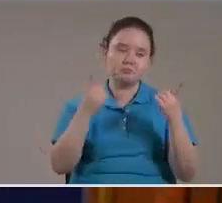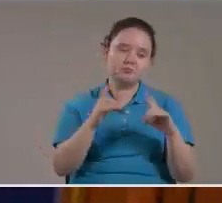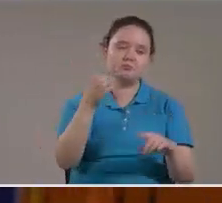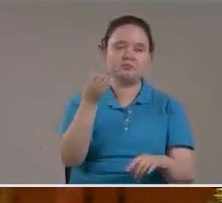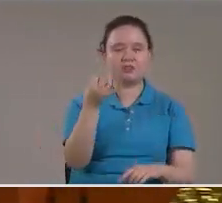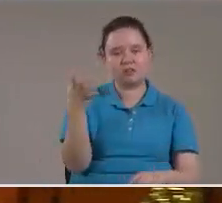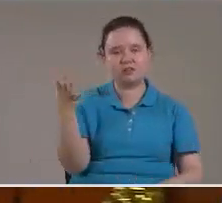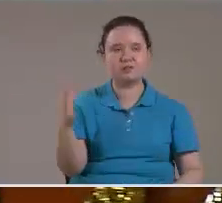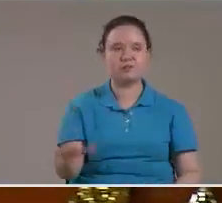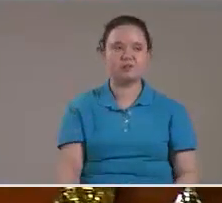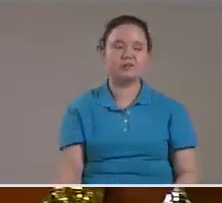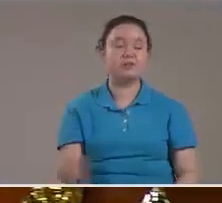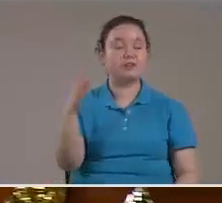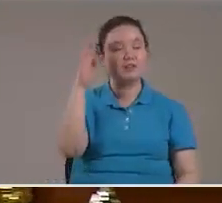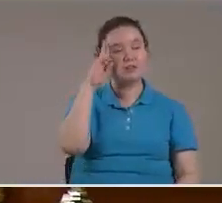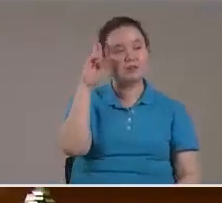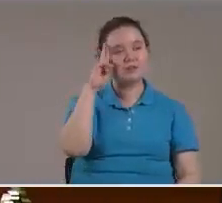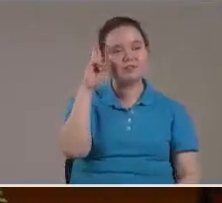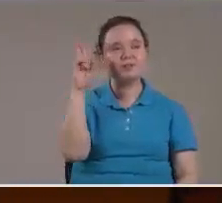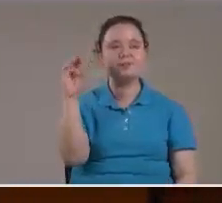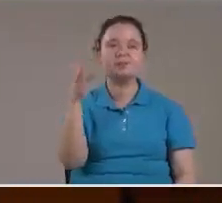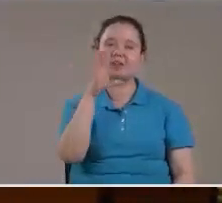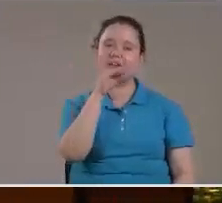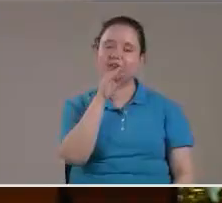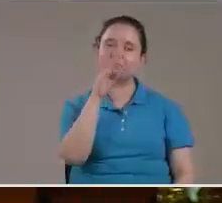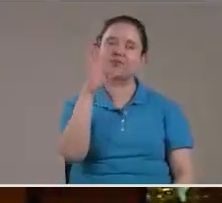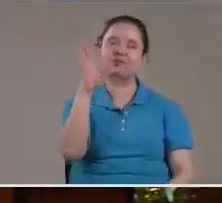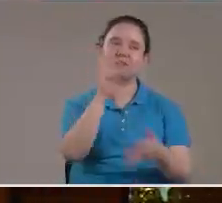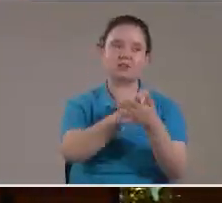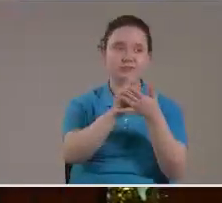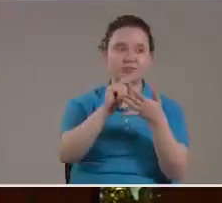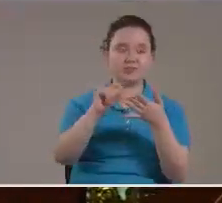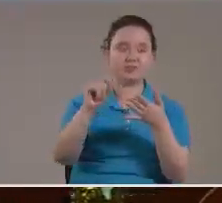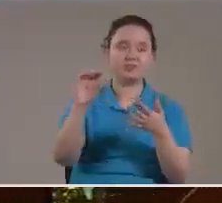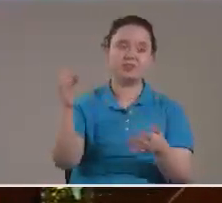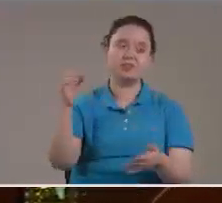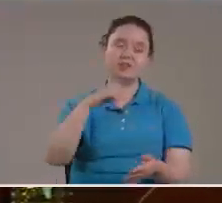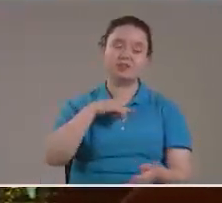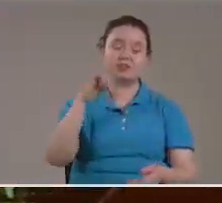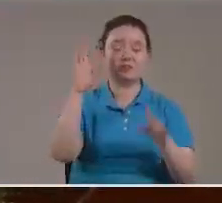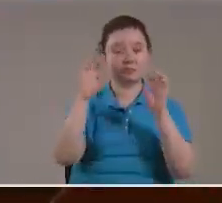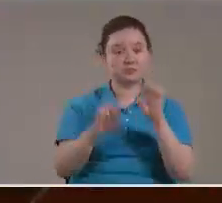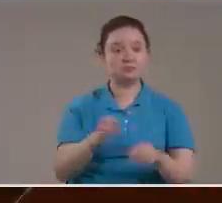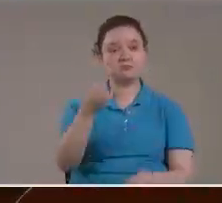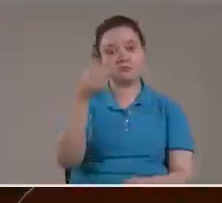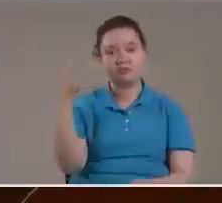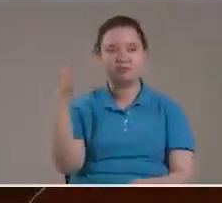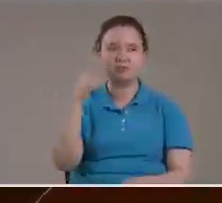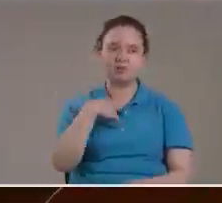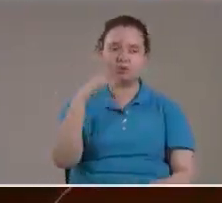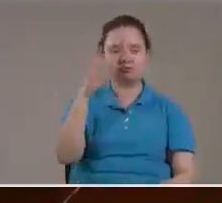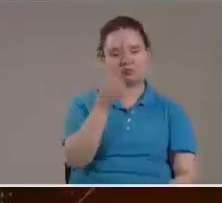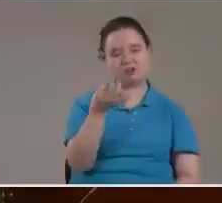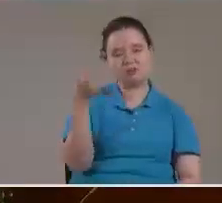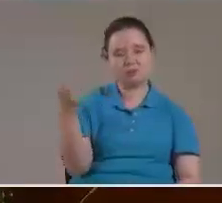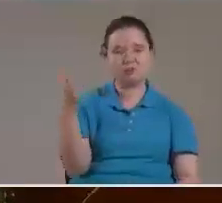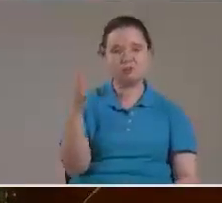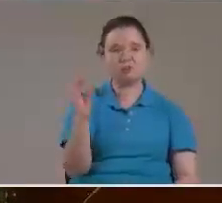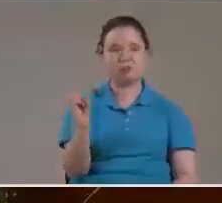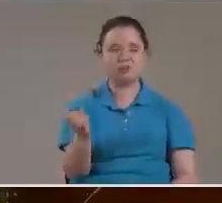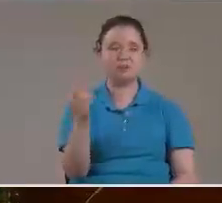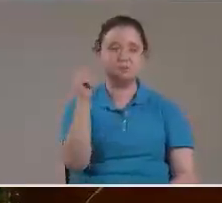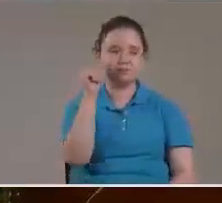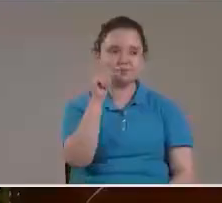Recuerda que hablamos De De los escribas Que son los que calculan Y yo estoy calculando Que entonces aquí